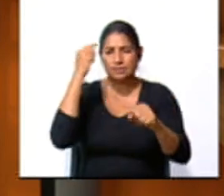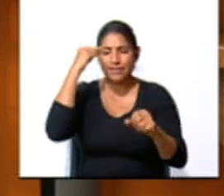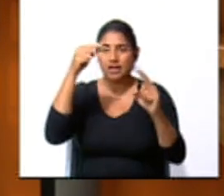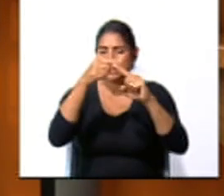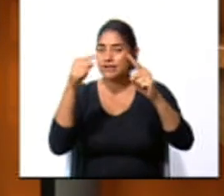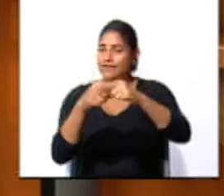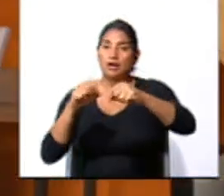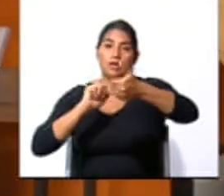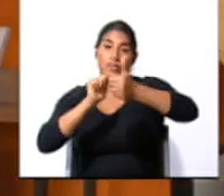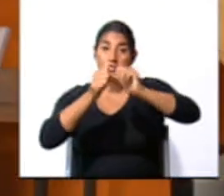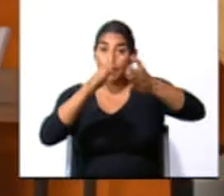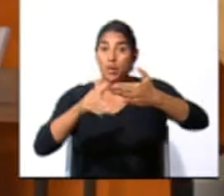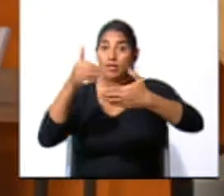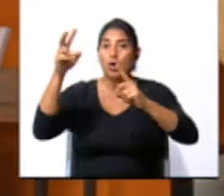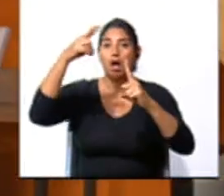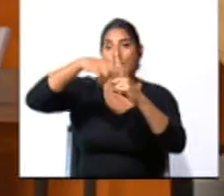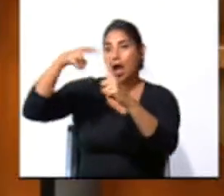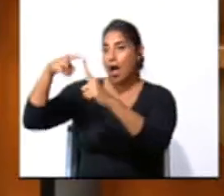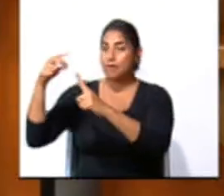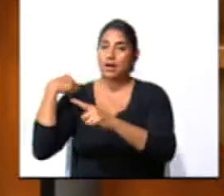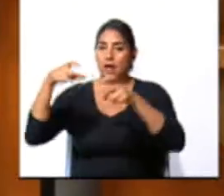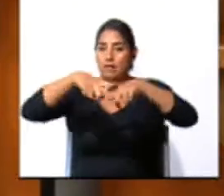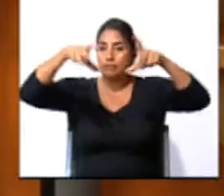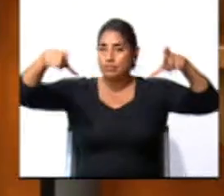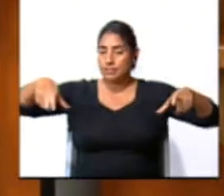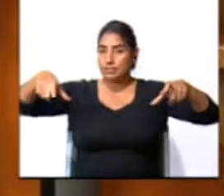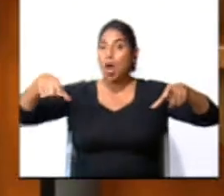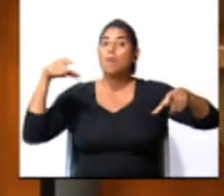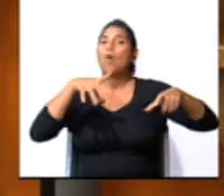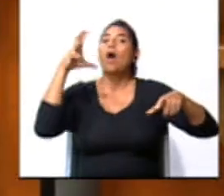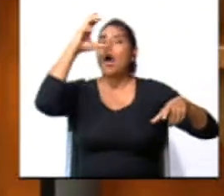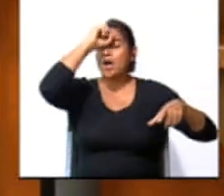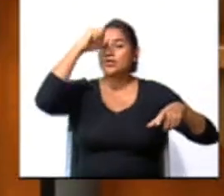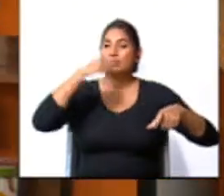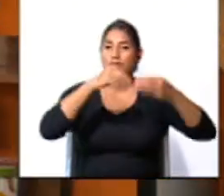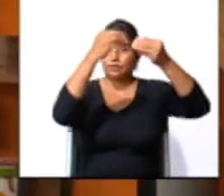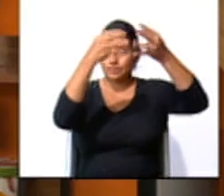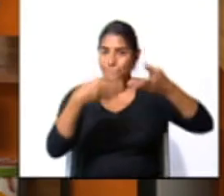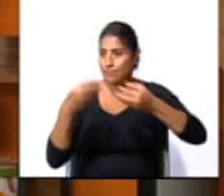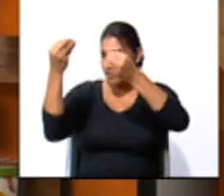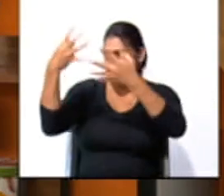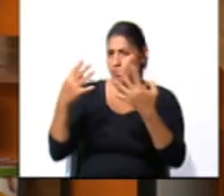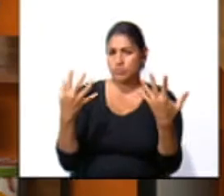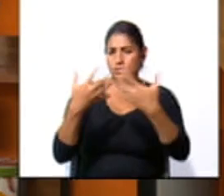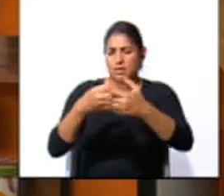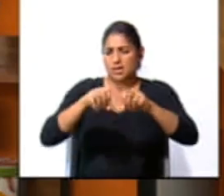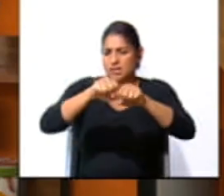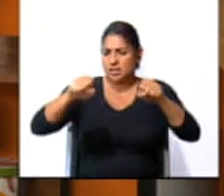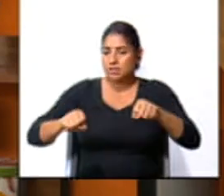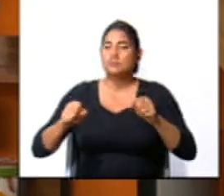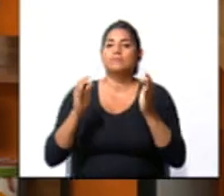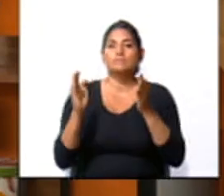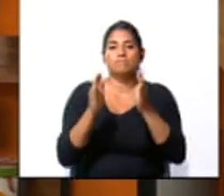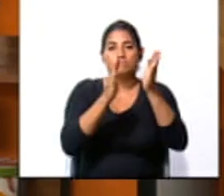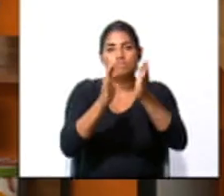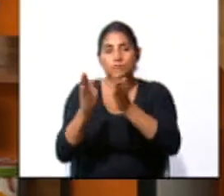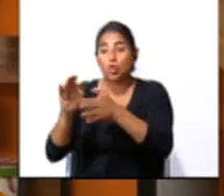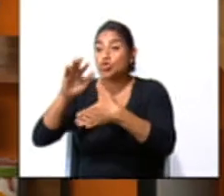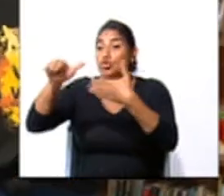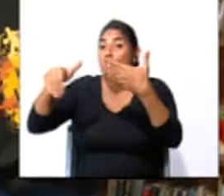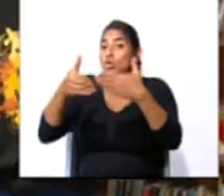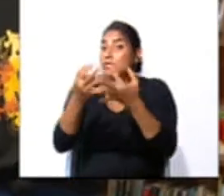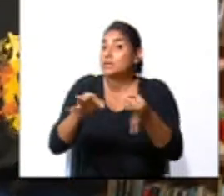deporte para luego aplicarlos en la cancha. Por eso tengo estos datos. Los procesé, porque en un equipo todo